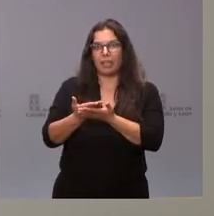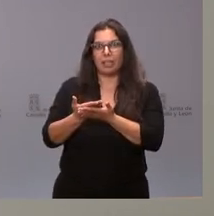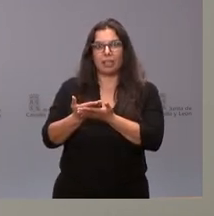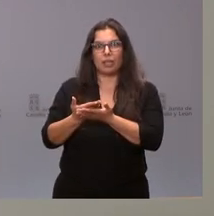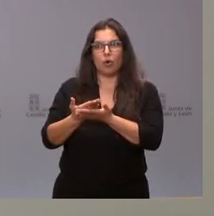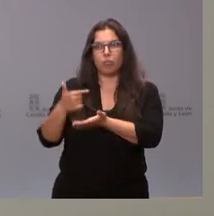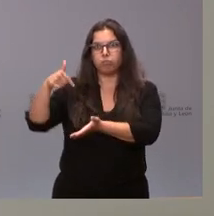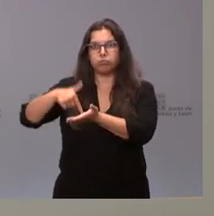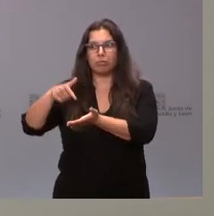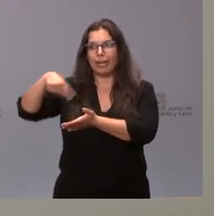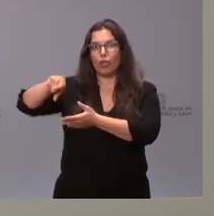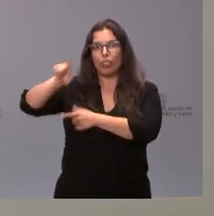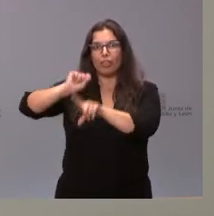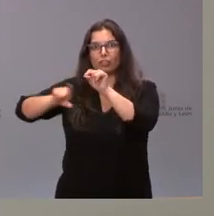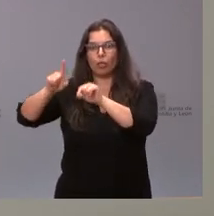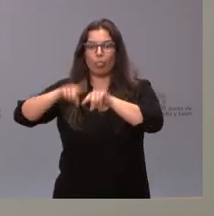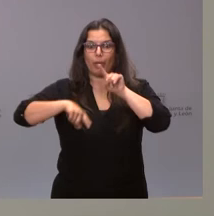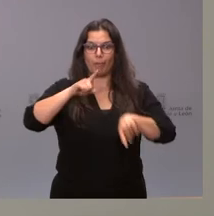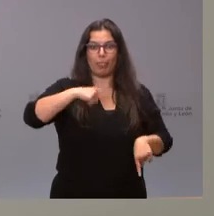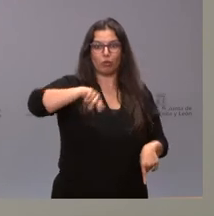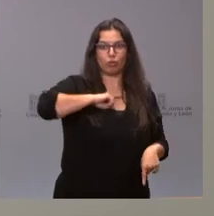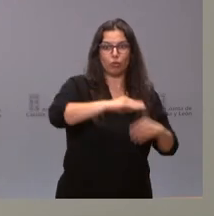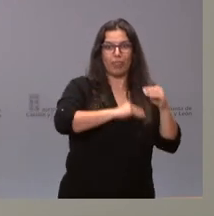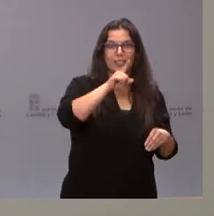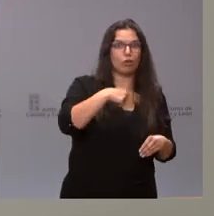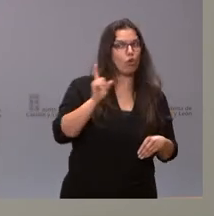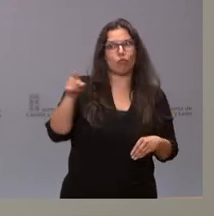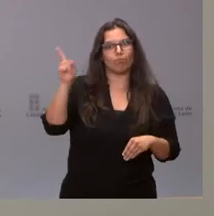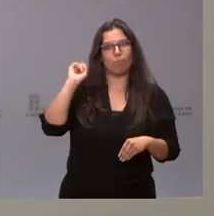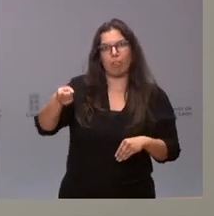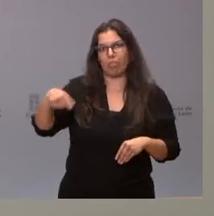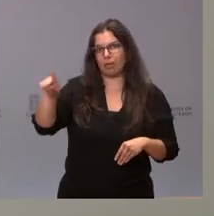condicione sus decisiones a lo que pudiera hacer la Junta de Castilla y León.